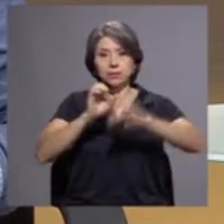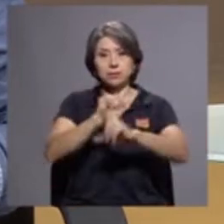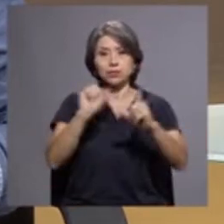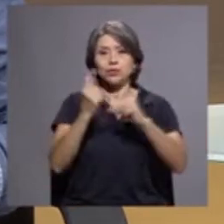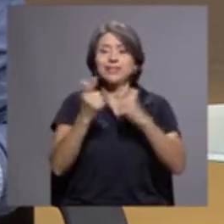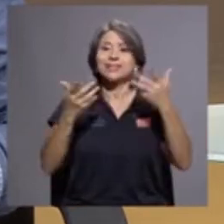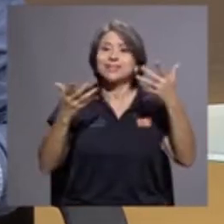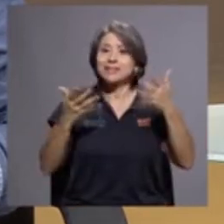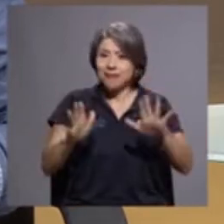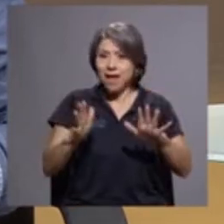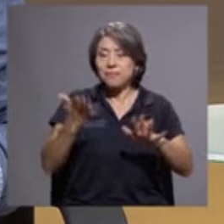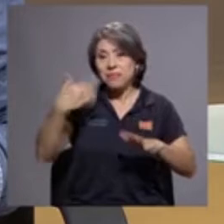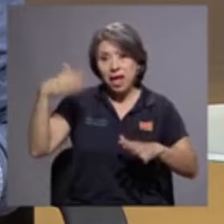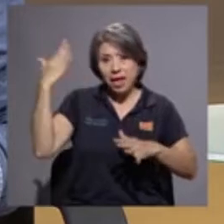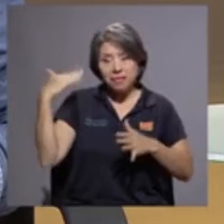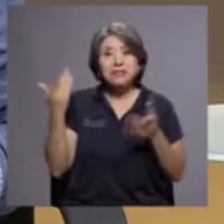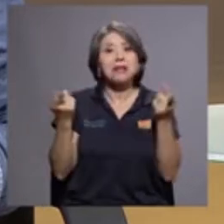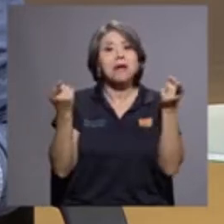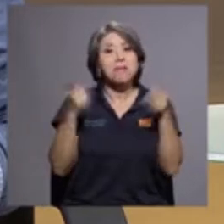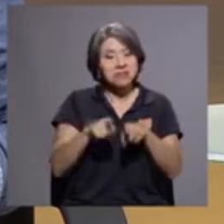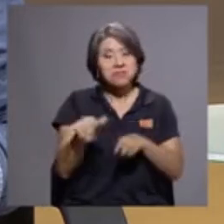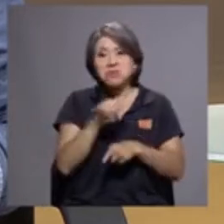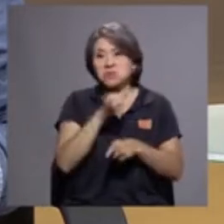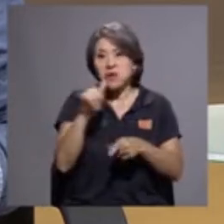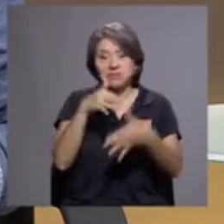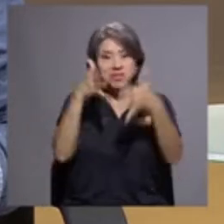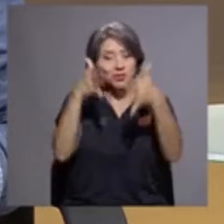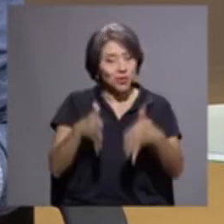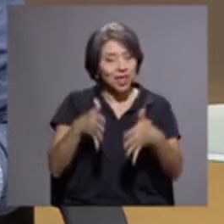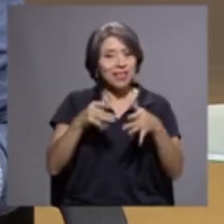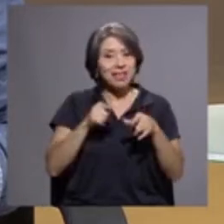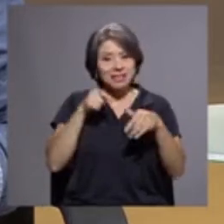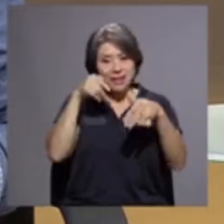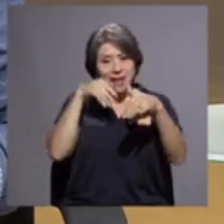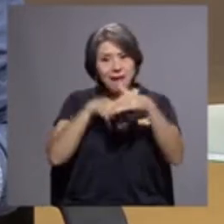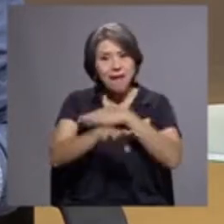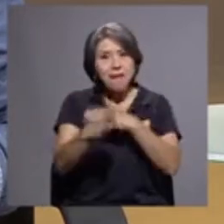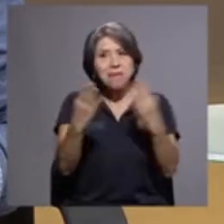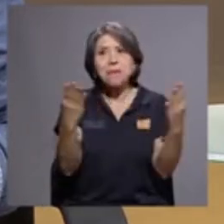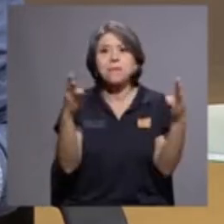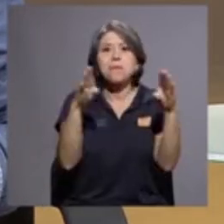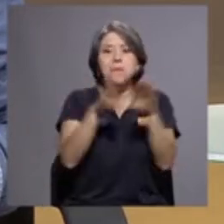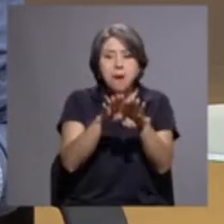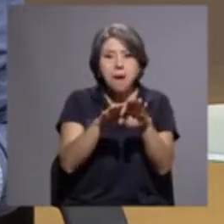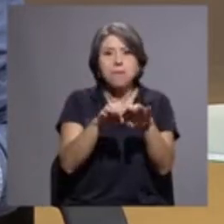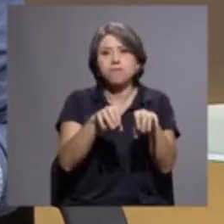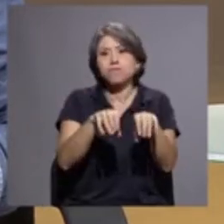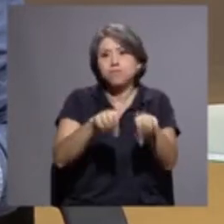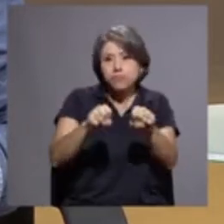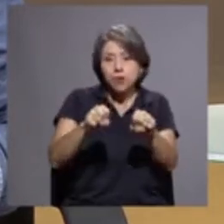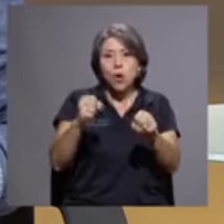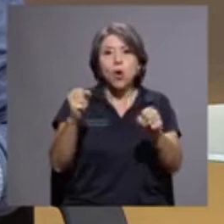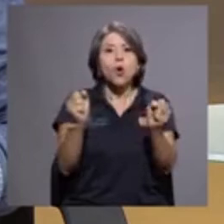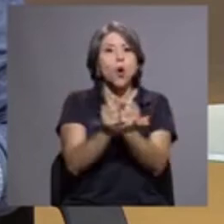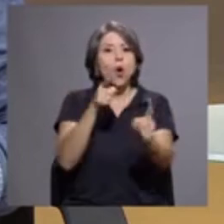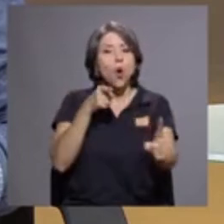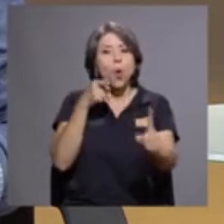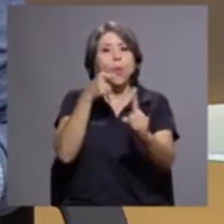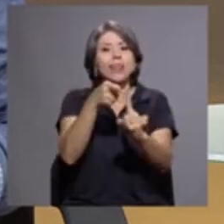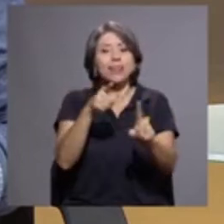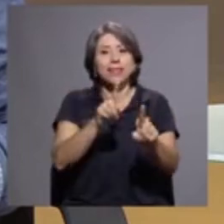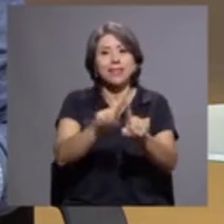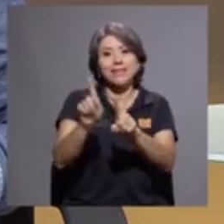ya ha tenido otras tomas con objetivos distintos. En algún momento fue para justamente